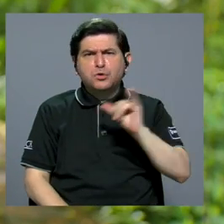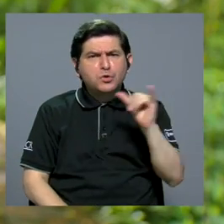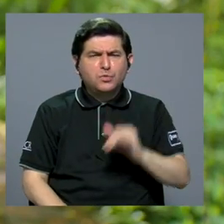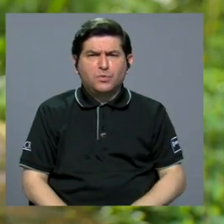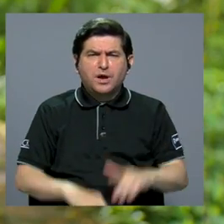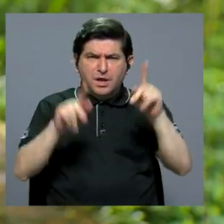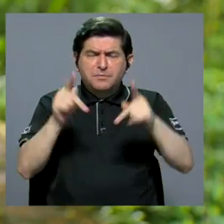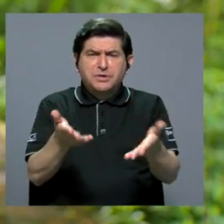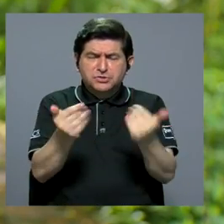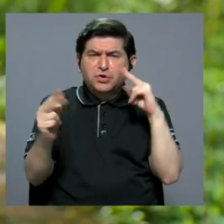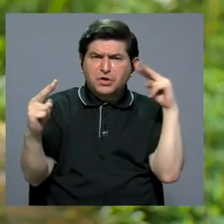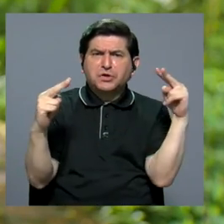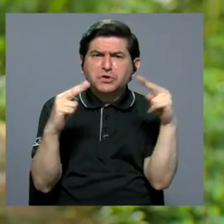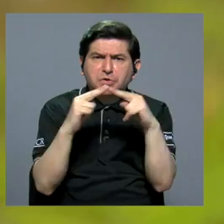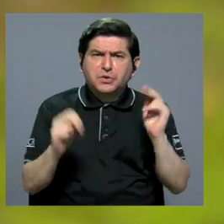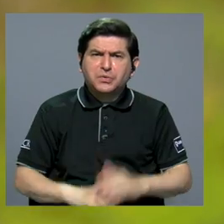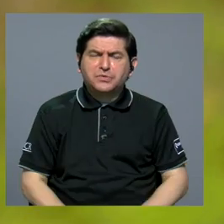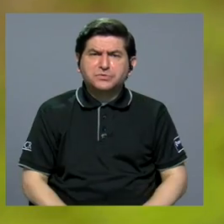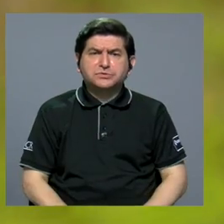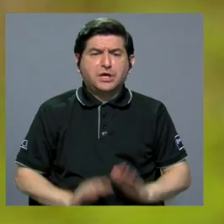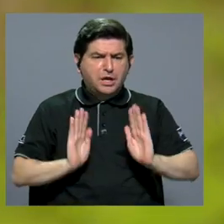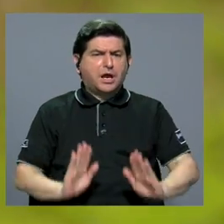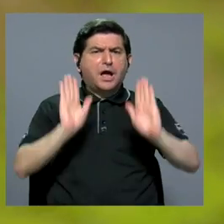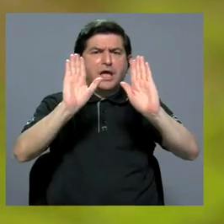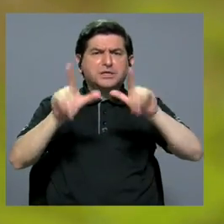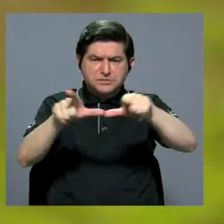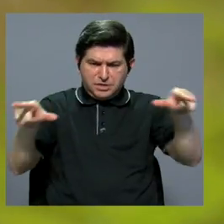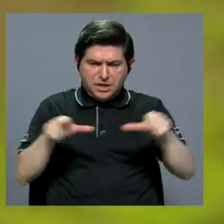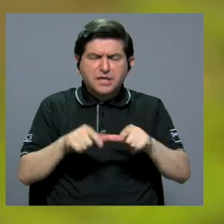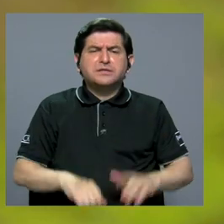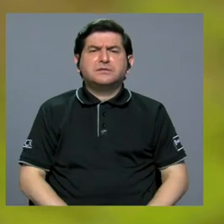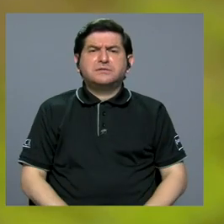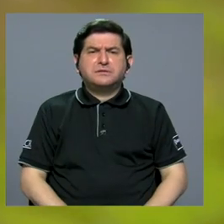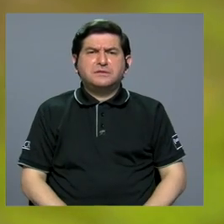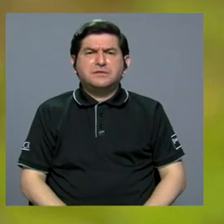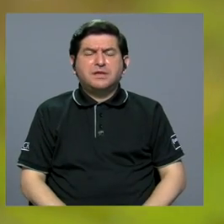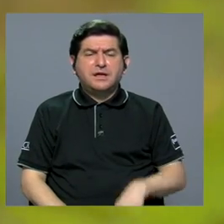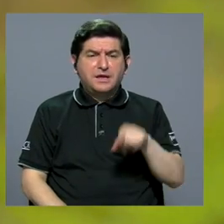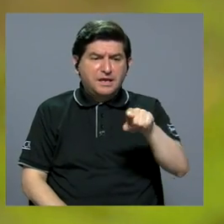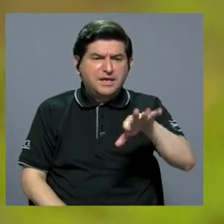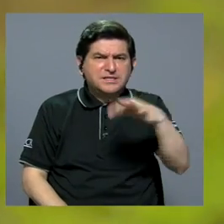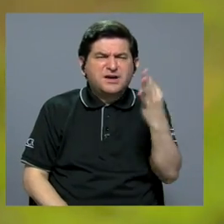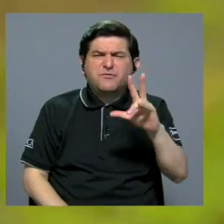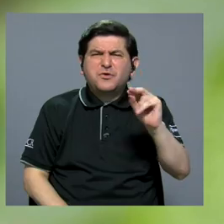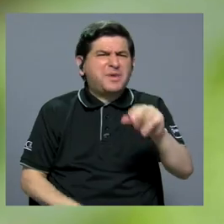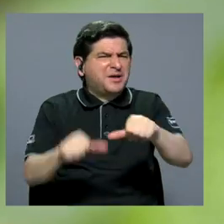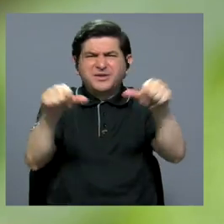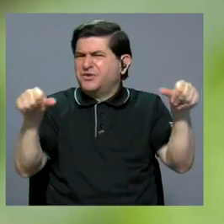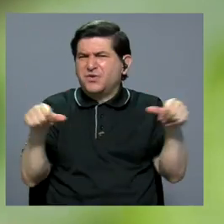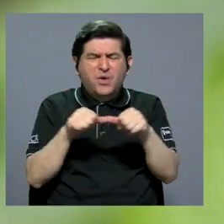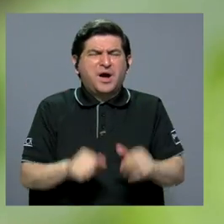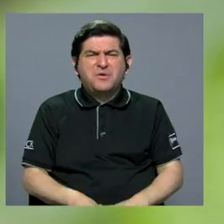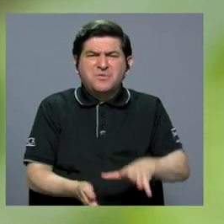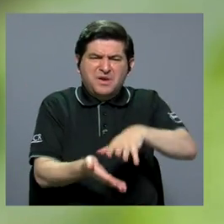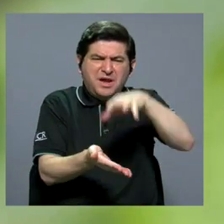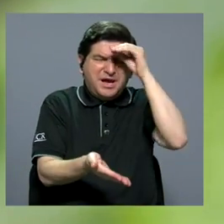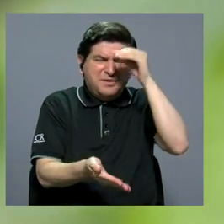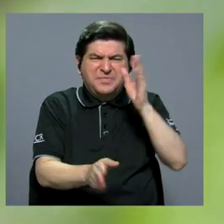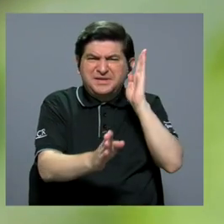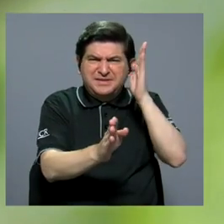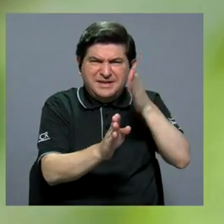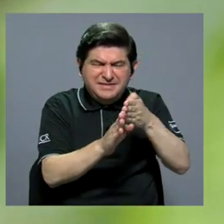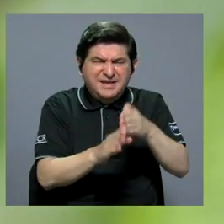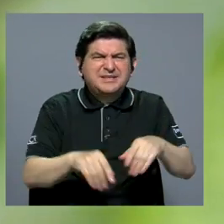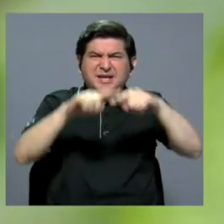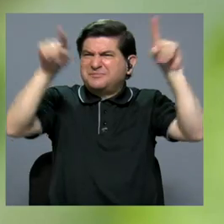Igualmente, la persona que quiera conocimientos, ese es un excelente sitio para obtenerlo y no de una manera como en un aula en donde uno aprende directamente